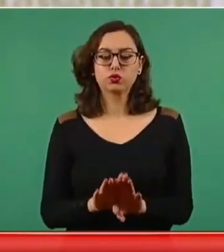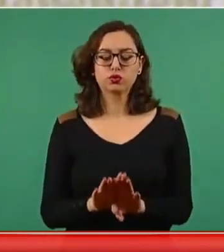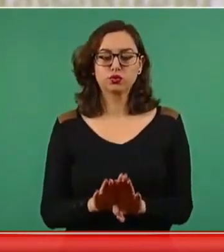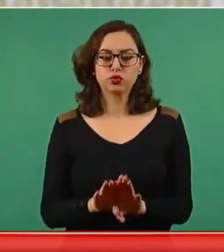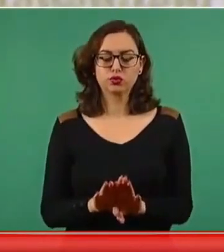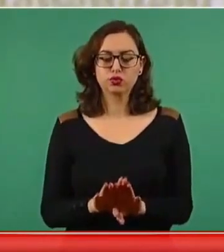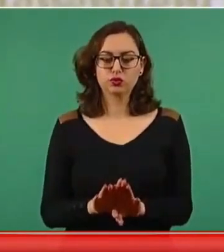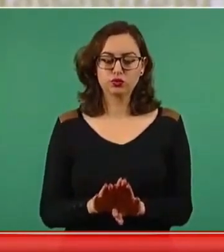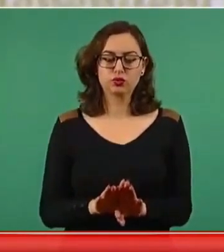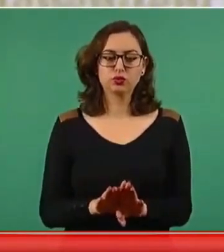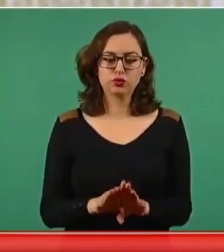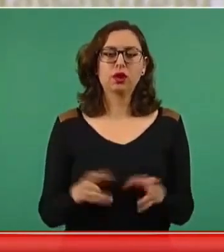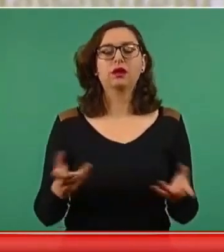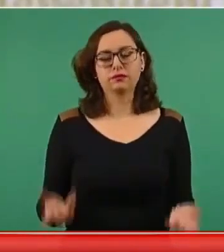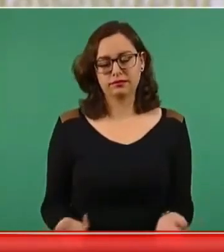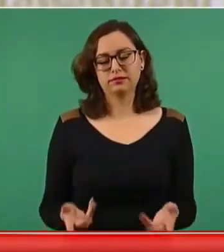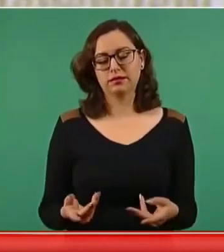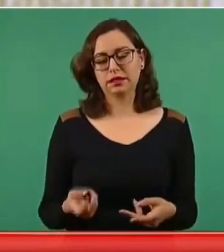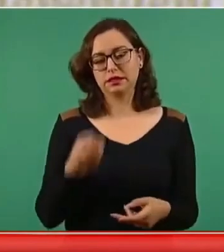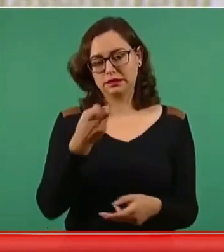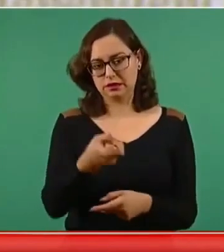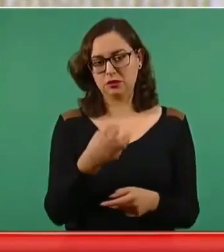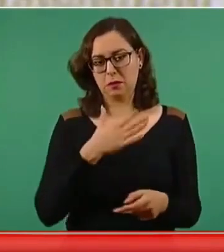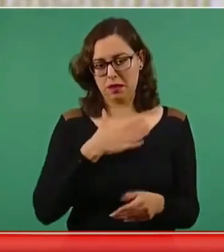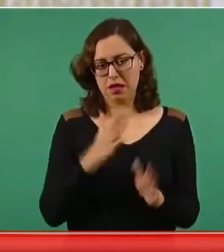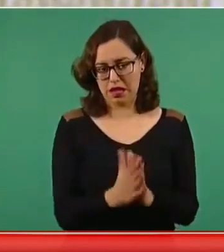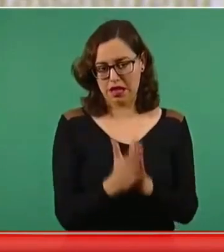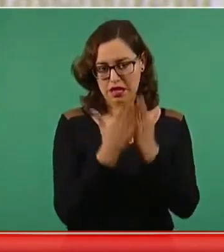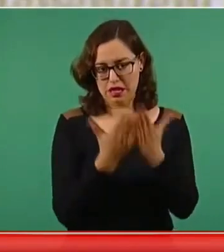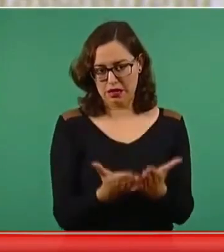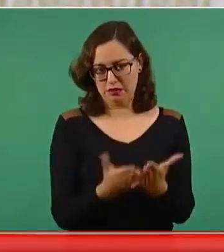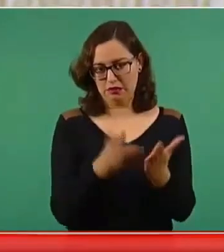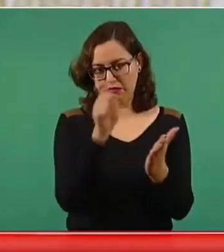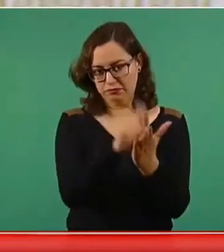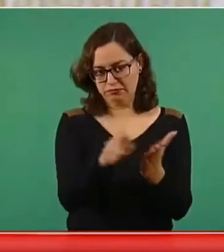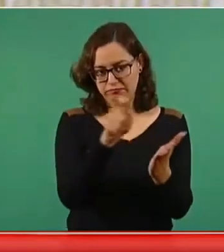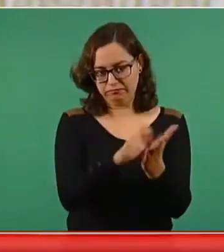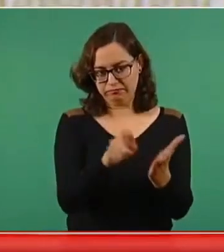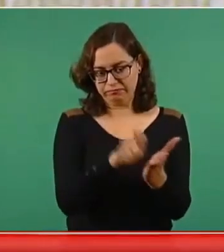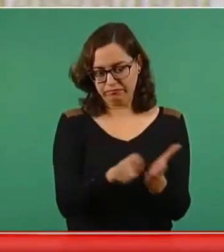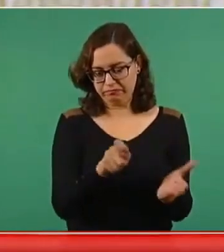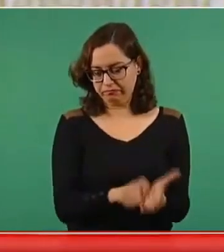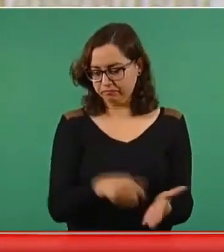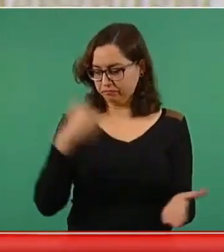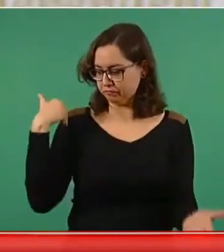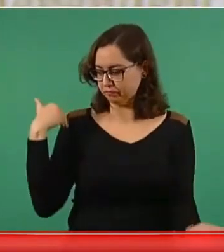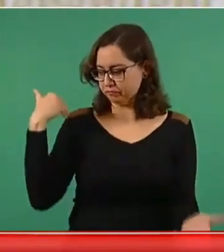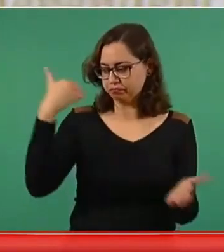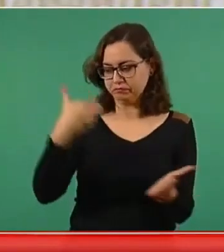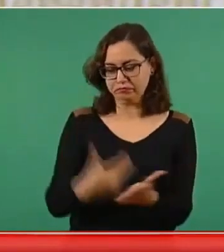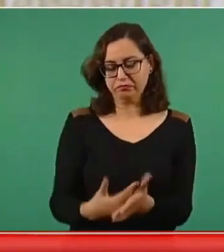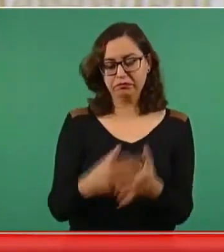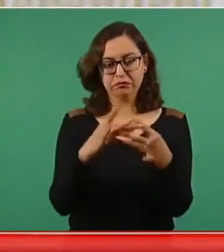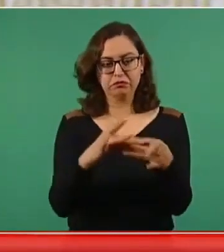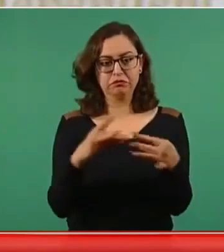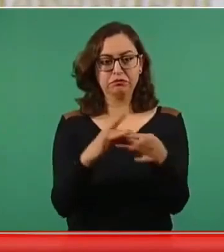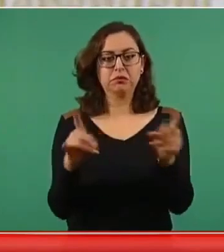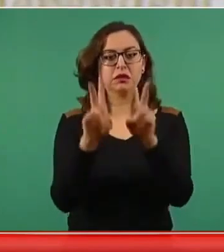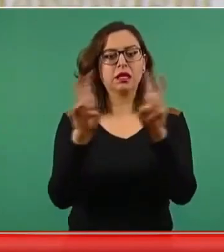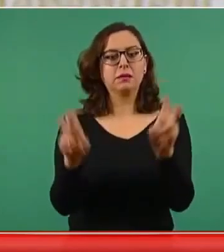capítulo explico, entre otras cosas, cómo fue la relación con el presidente Trump.